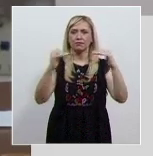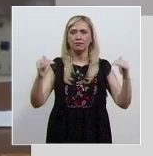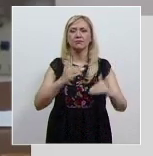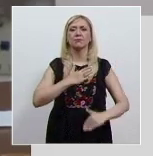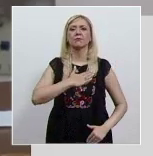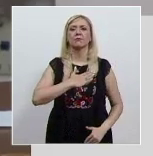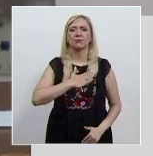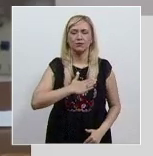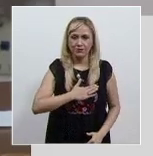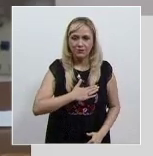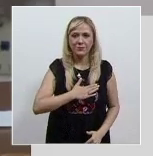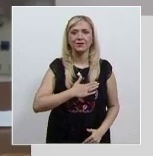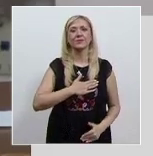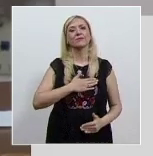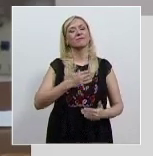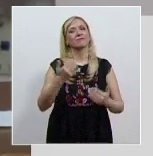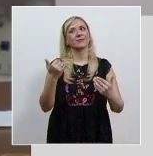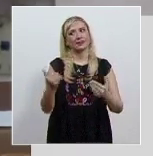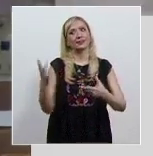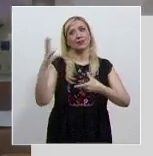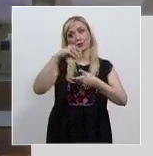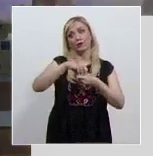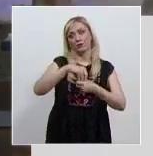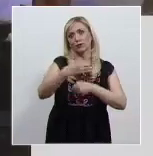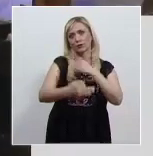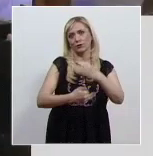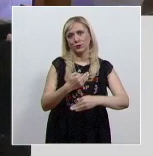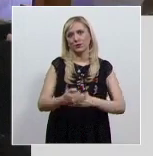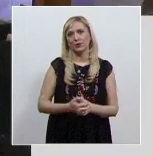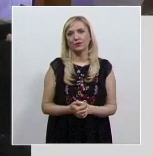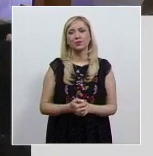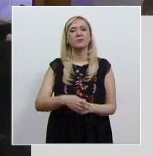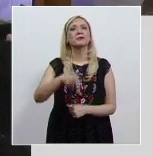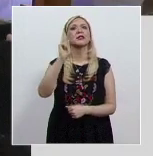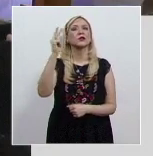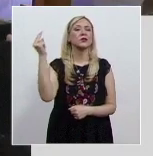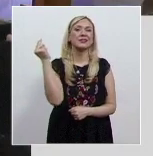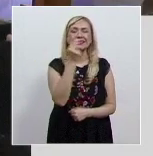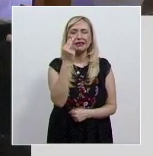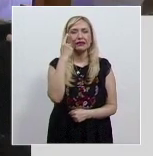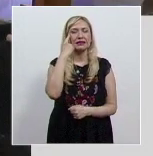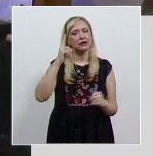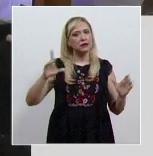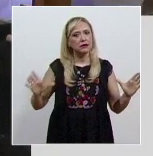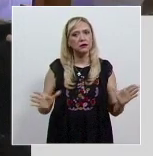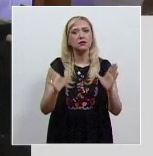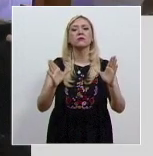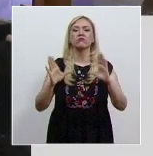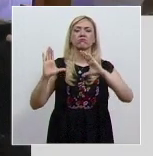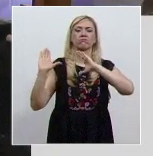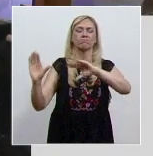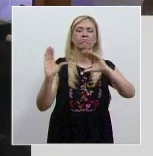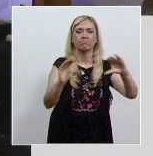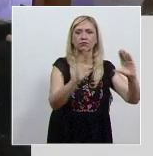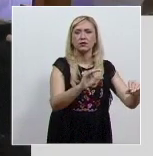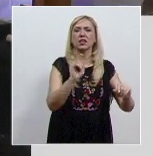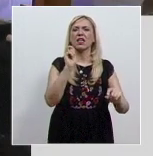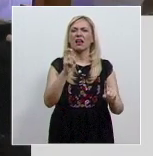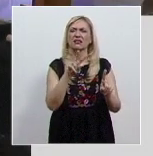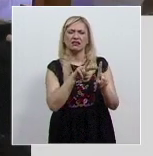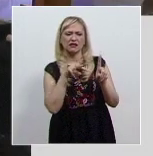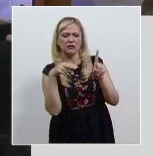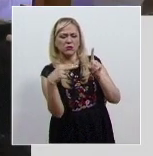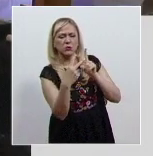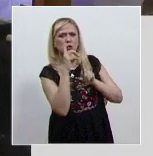sociedad más justa e inclusiva. Para ello, es necesario impulsar la capacitación en perspectiva de género, para